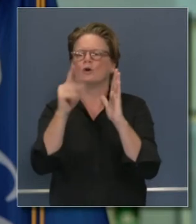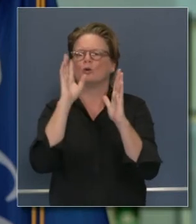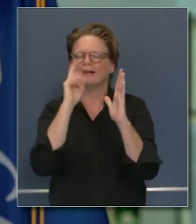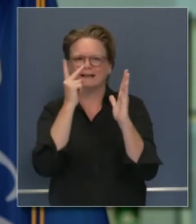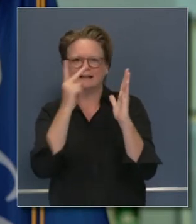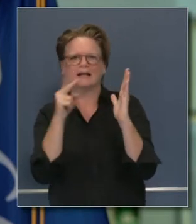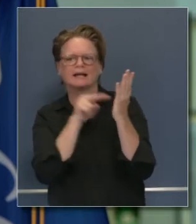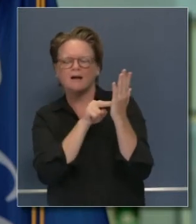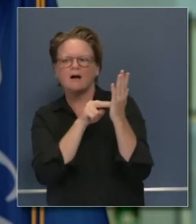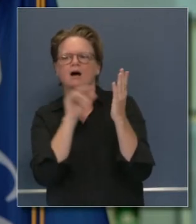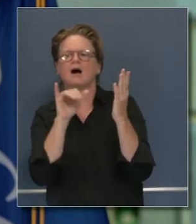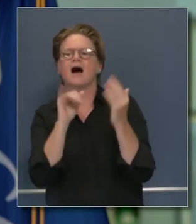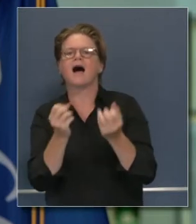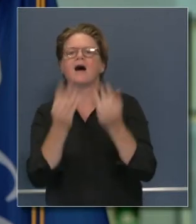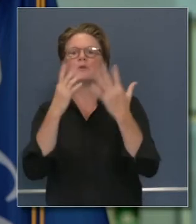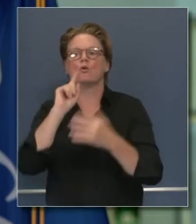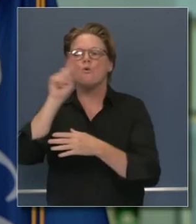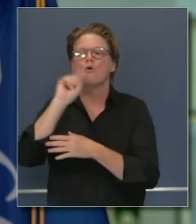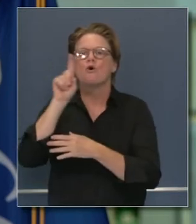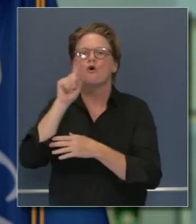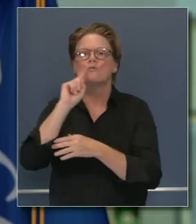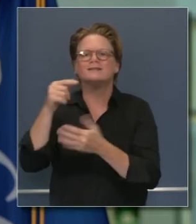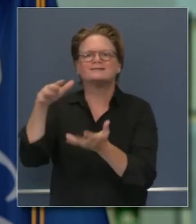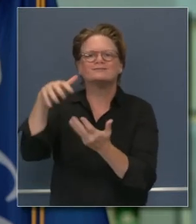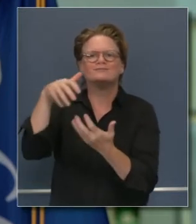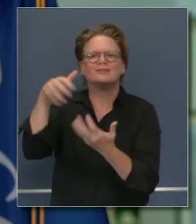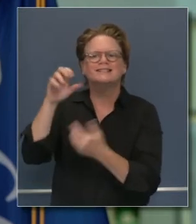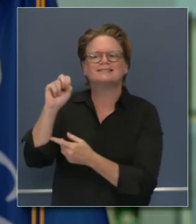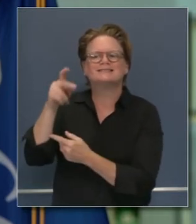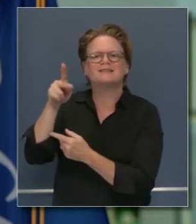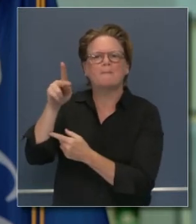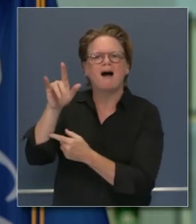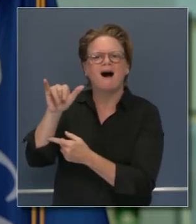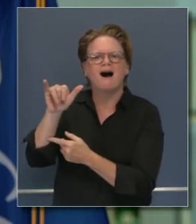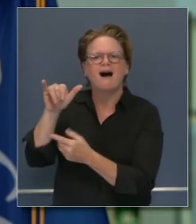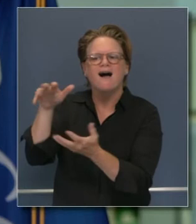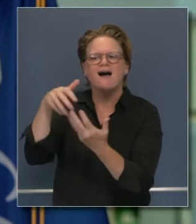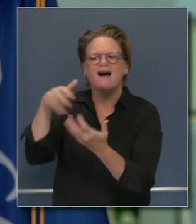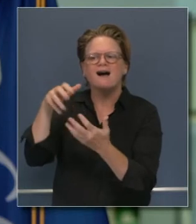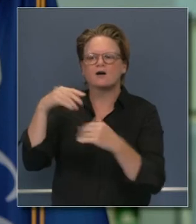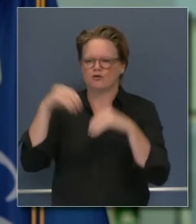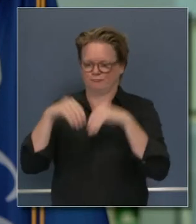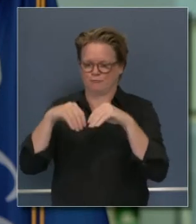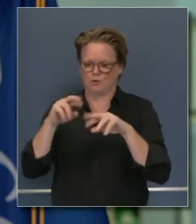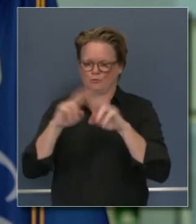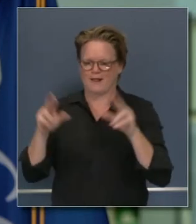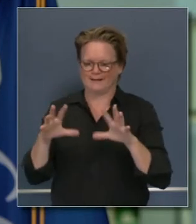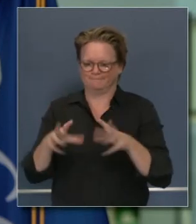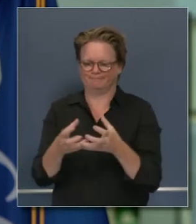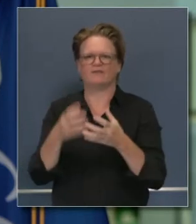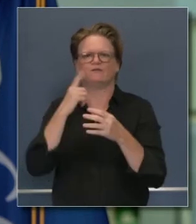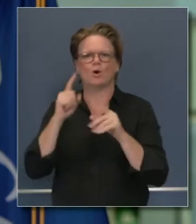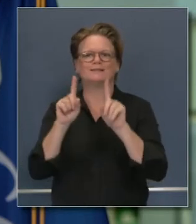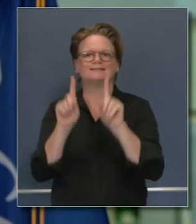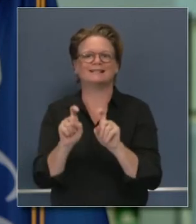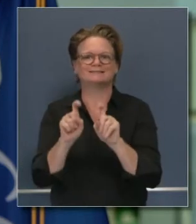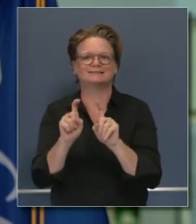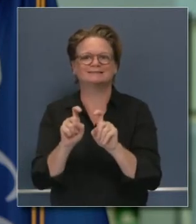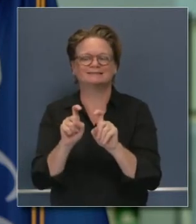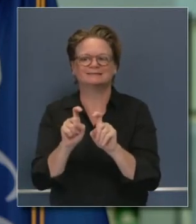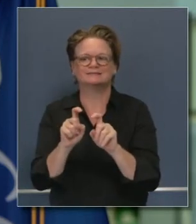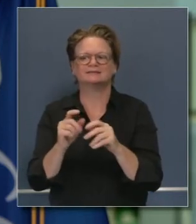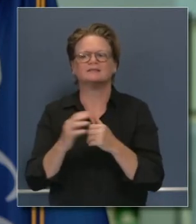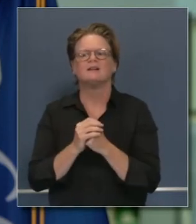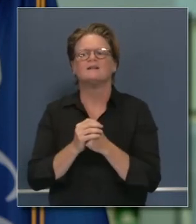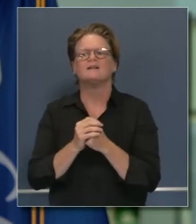siempre llegan más hisopos y medio de transporte para el para el los agentes